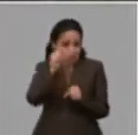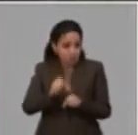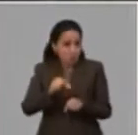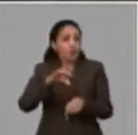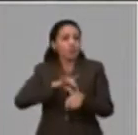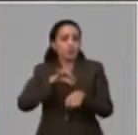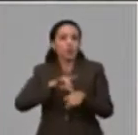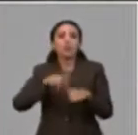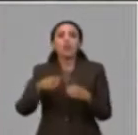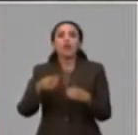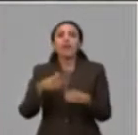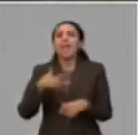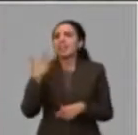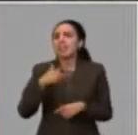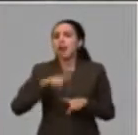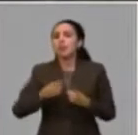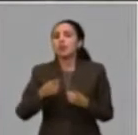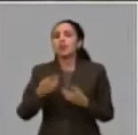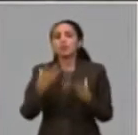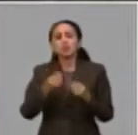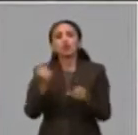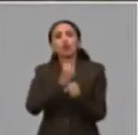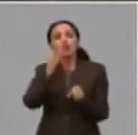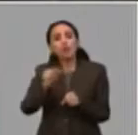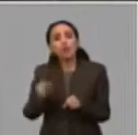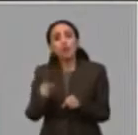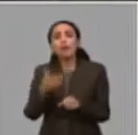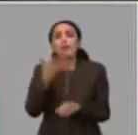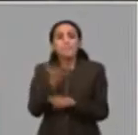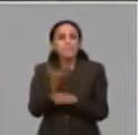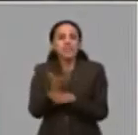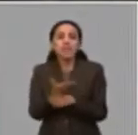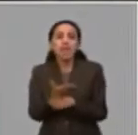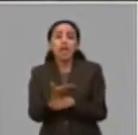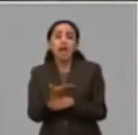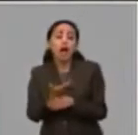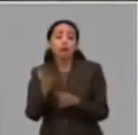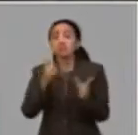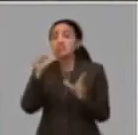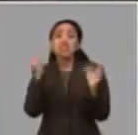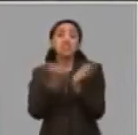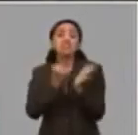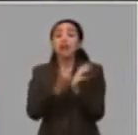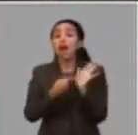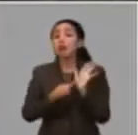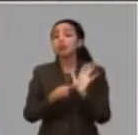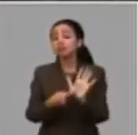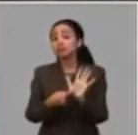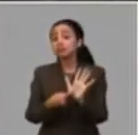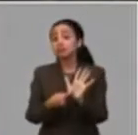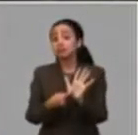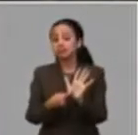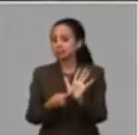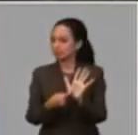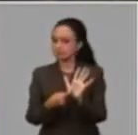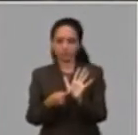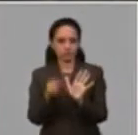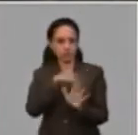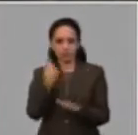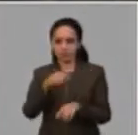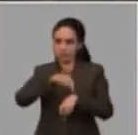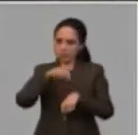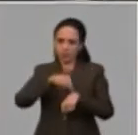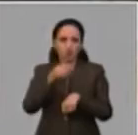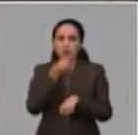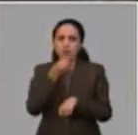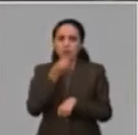que a determinados trabajadores se le ha estado exigiendo para ser sujeto y beneficiado por esta medida que presente un certificado médico. Nosotros en este momento no podemos mandar a los